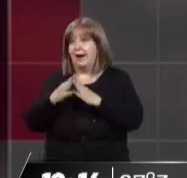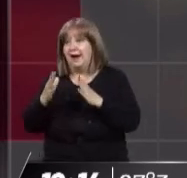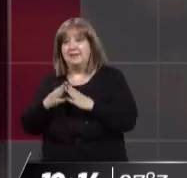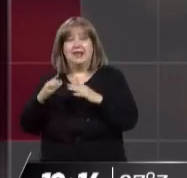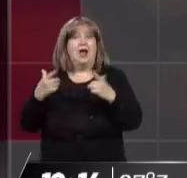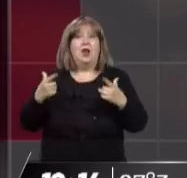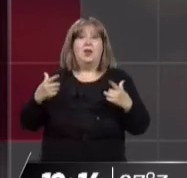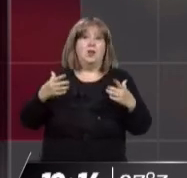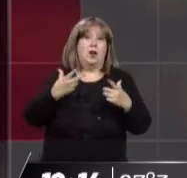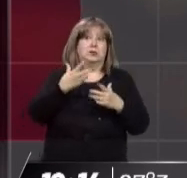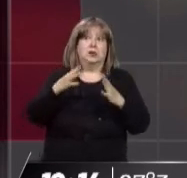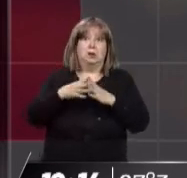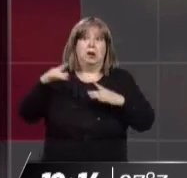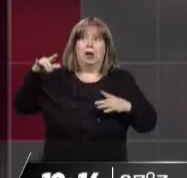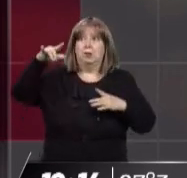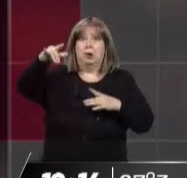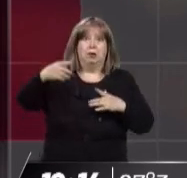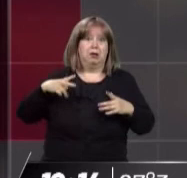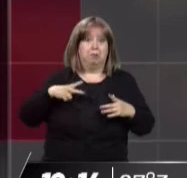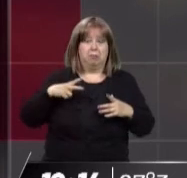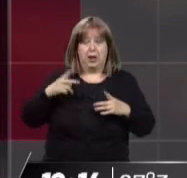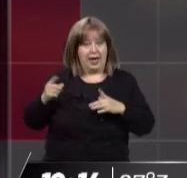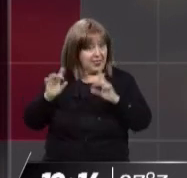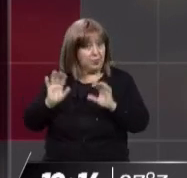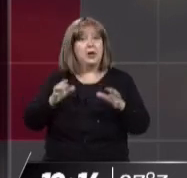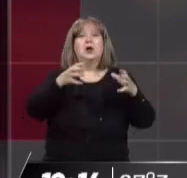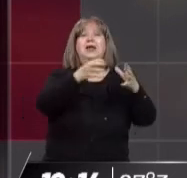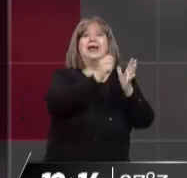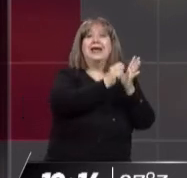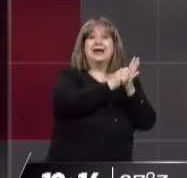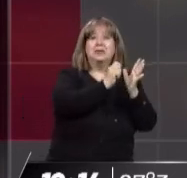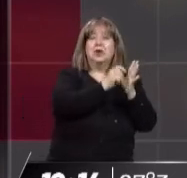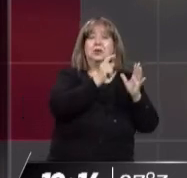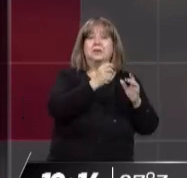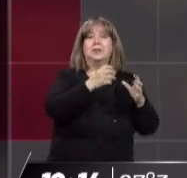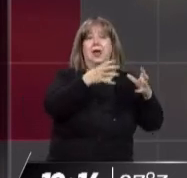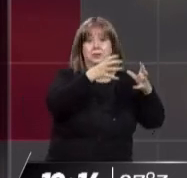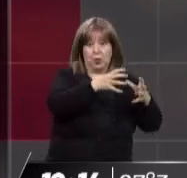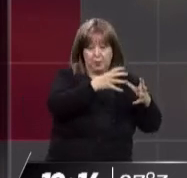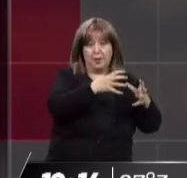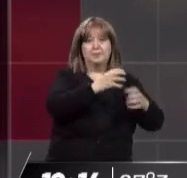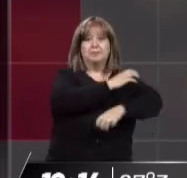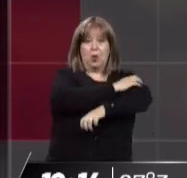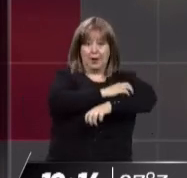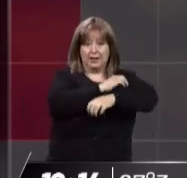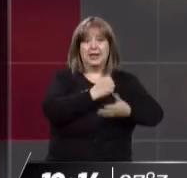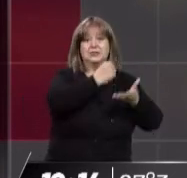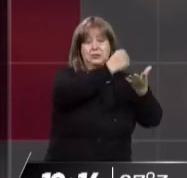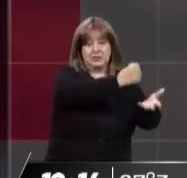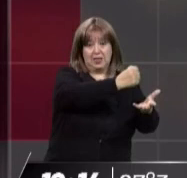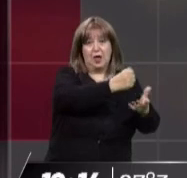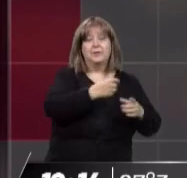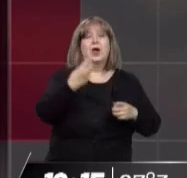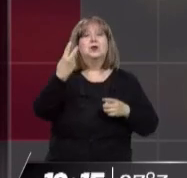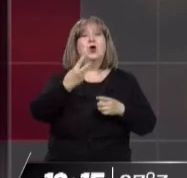de lujo, ni aviones, etcétera, etcétera. Allí se inscribieron. En este caso, van a seguir recibiendo el subsidio como ahora. Bien, bien. Pero van a tener